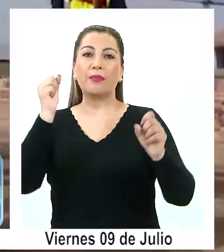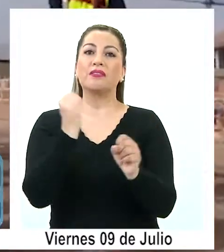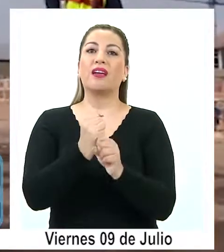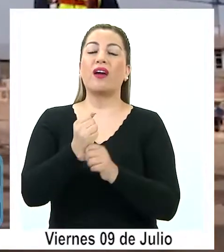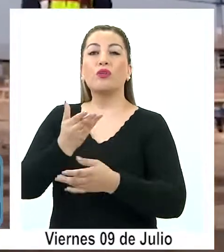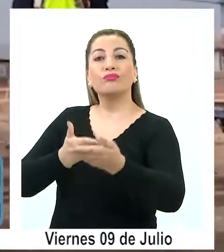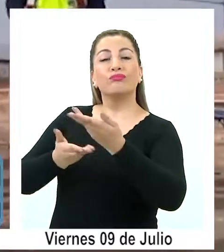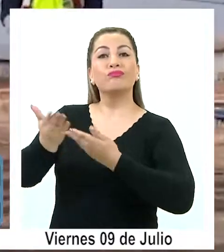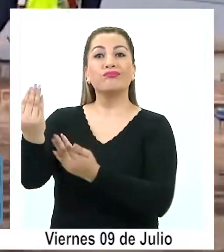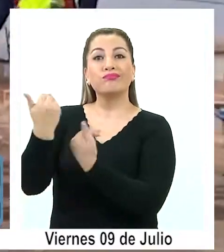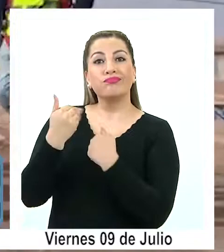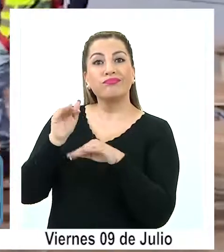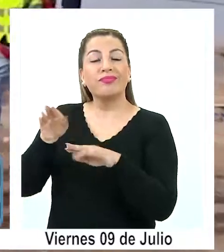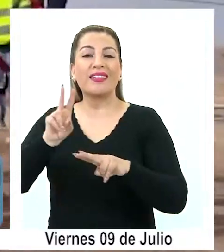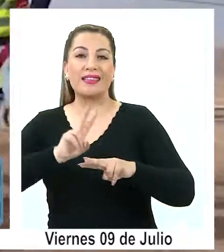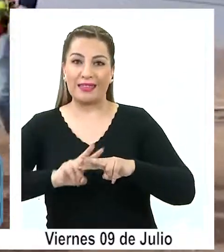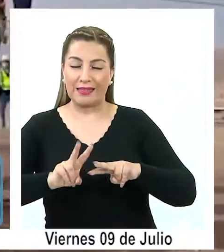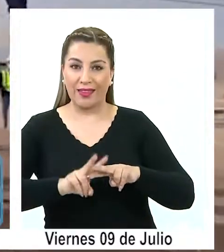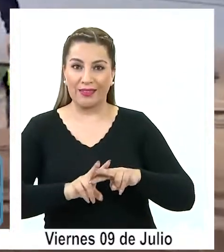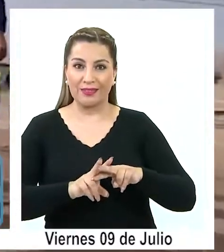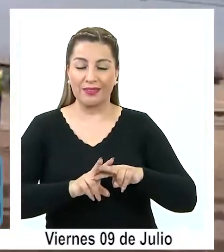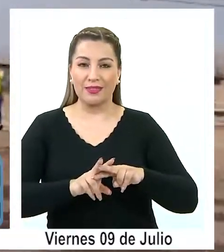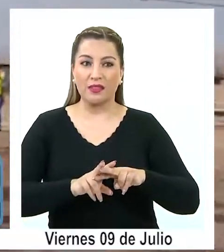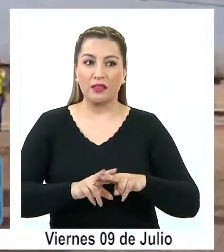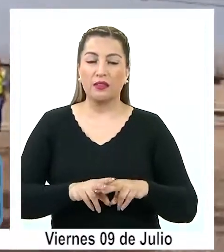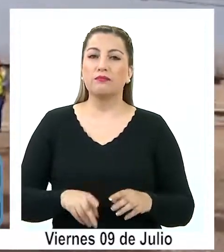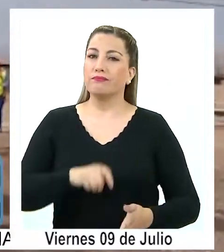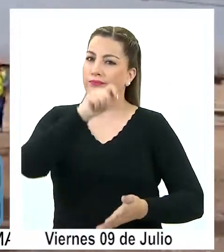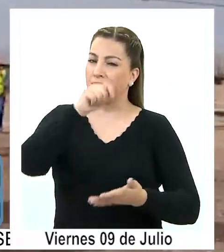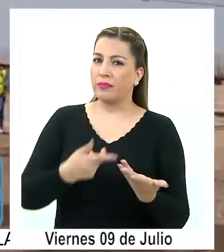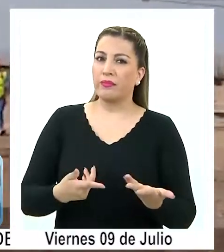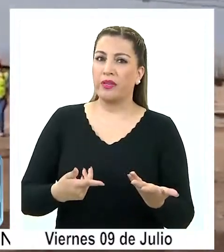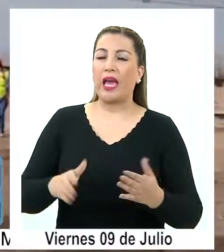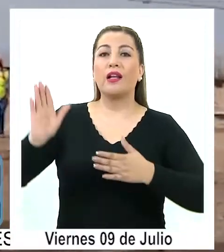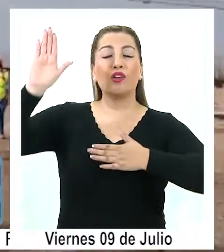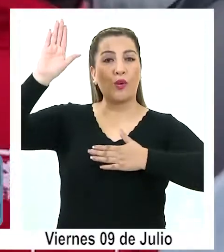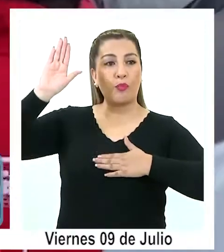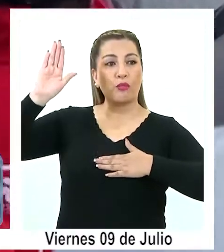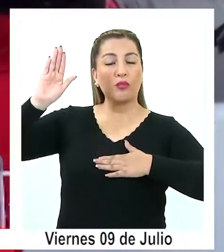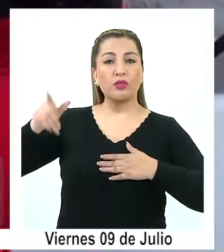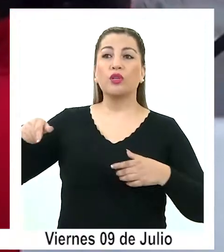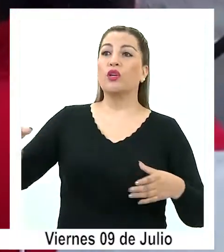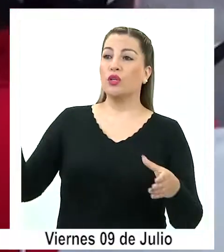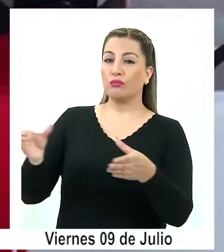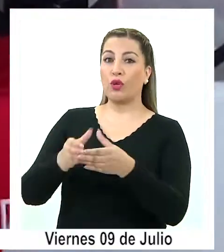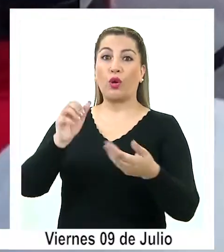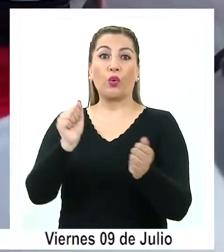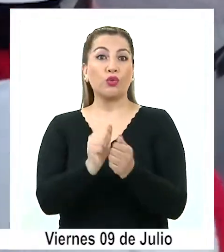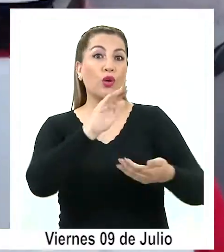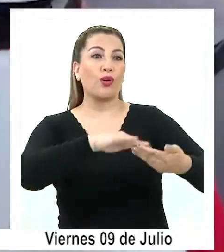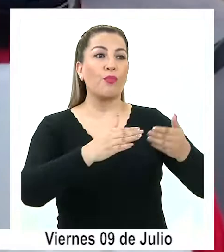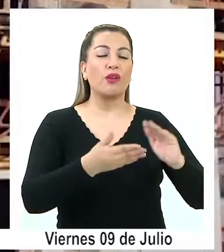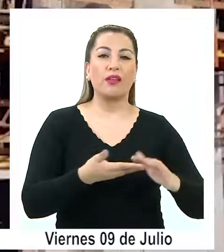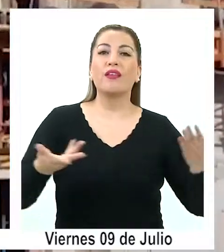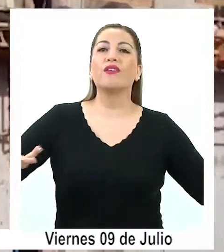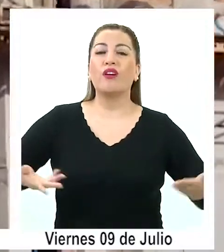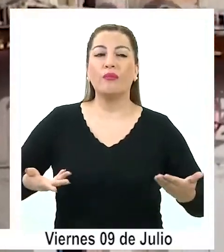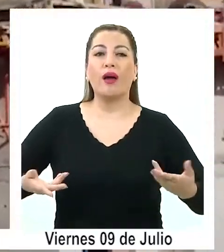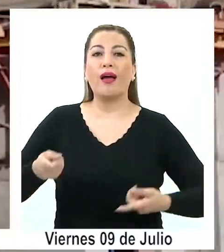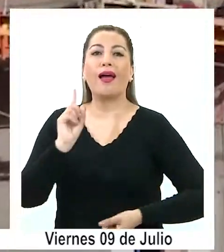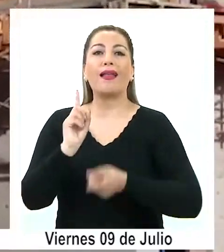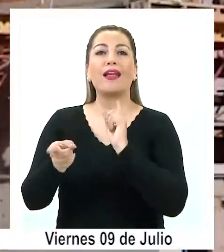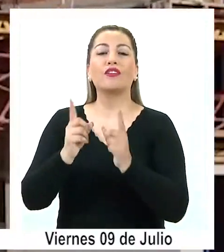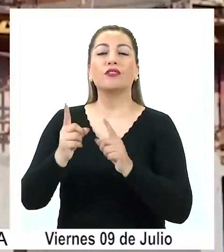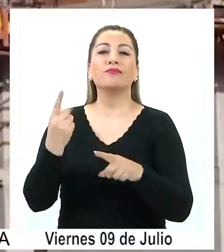trabajo colaborativo que el gremio está desarrollando, reafirmando así el compromiso del sector con la comunidad a través de la